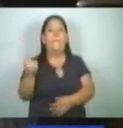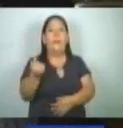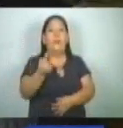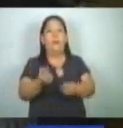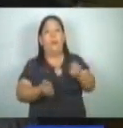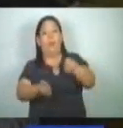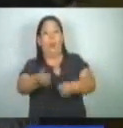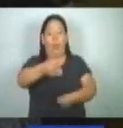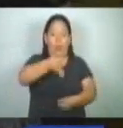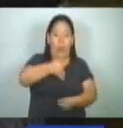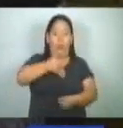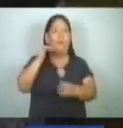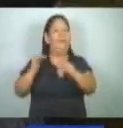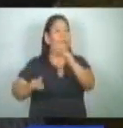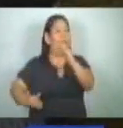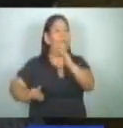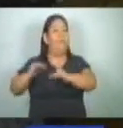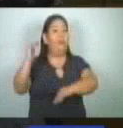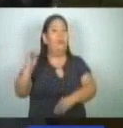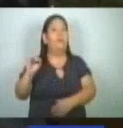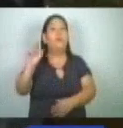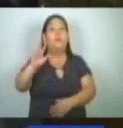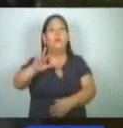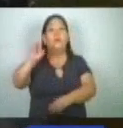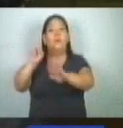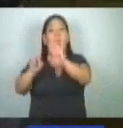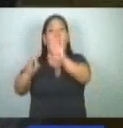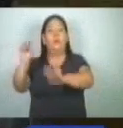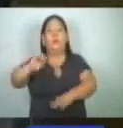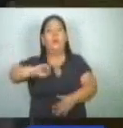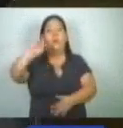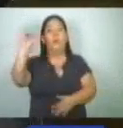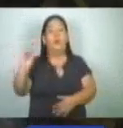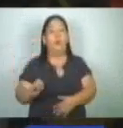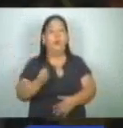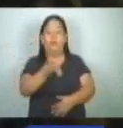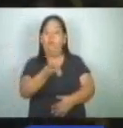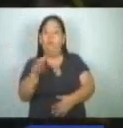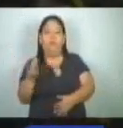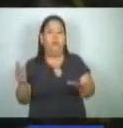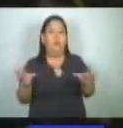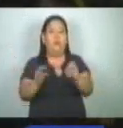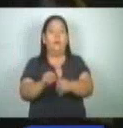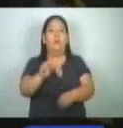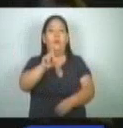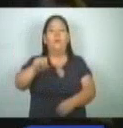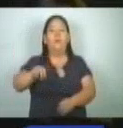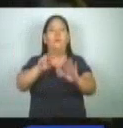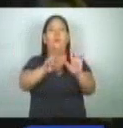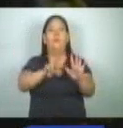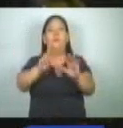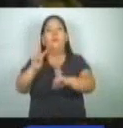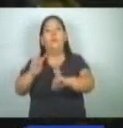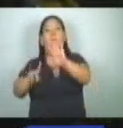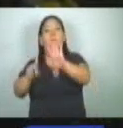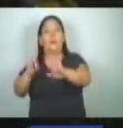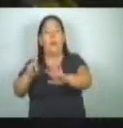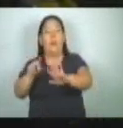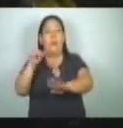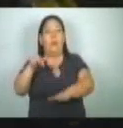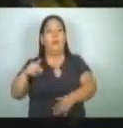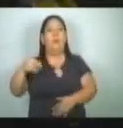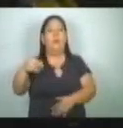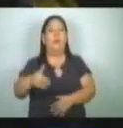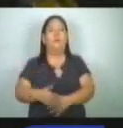peligrosos ha incrementado más del 36%, contabilizando 1.726 personas este